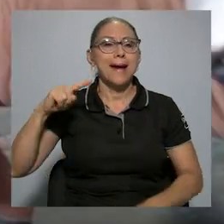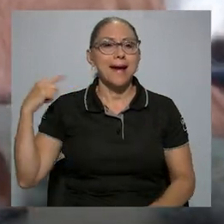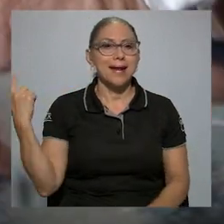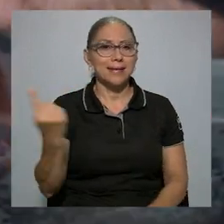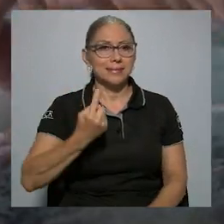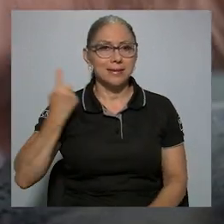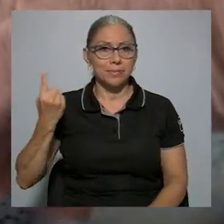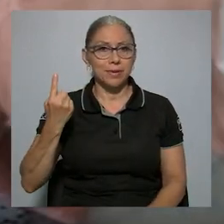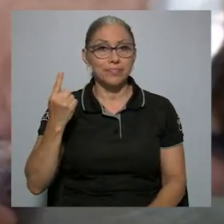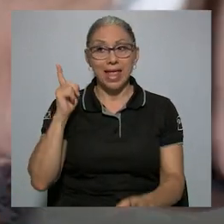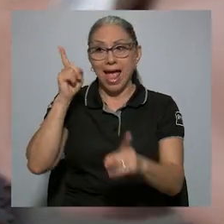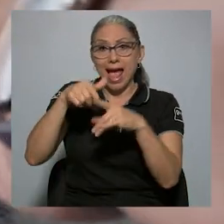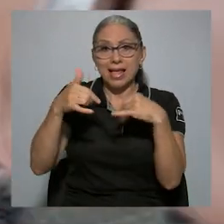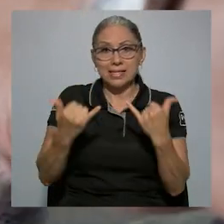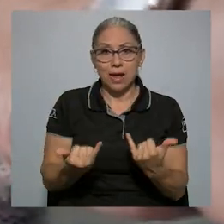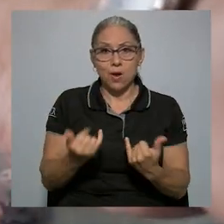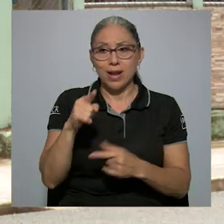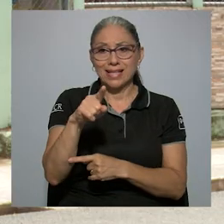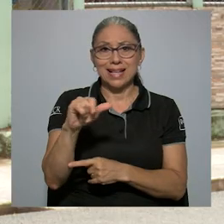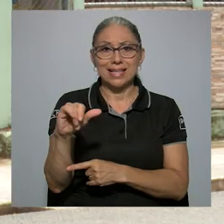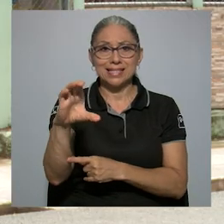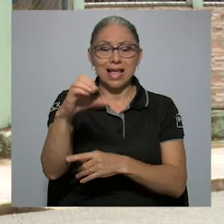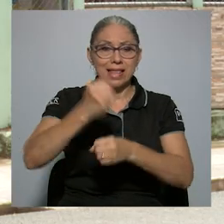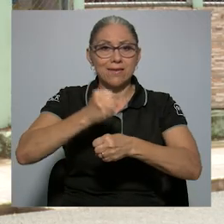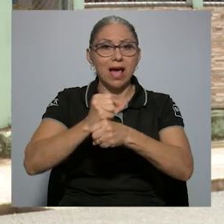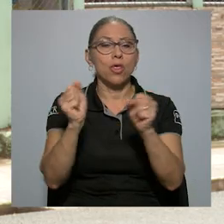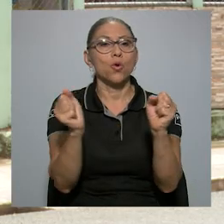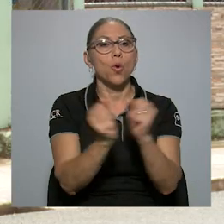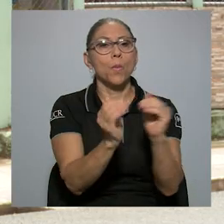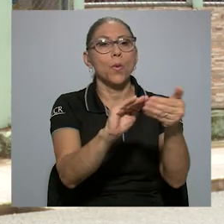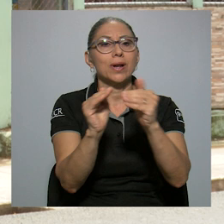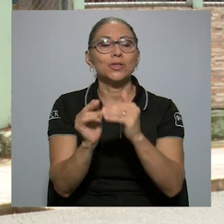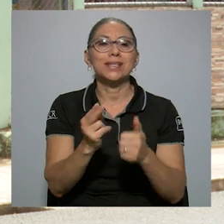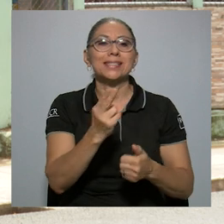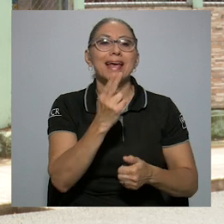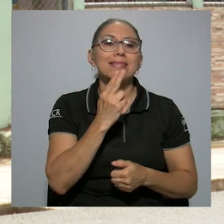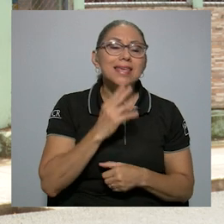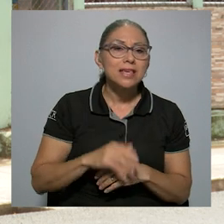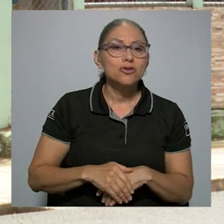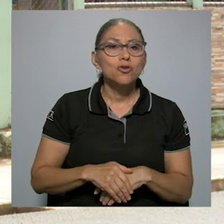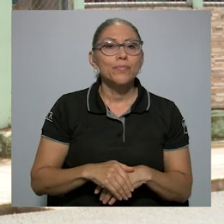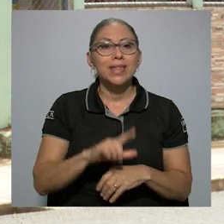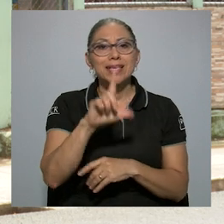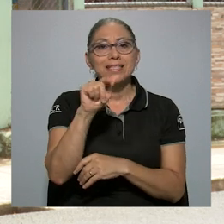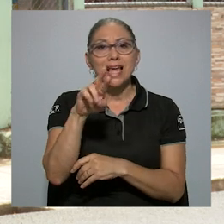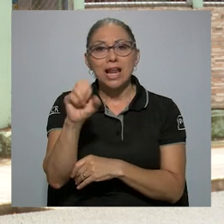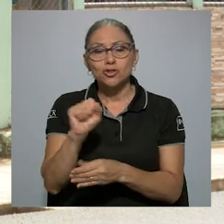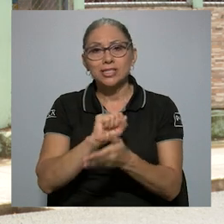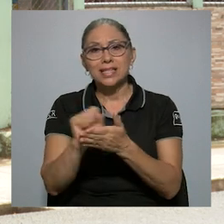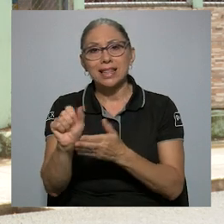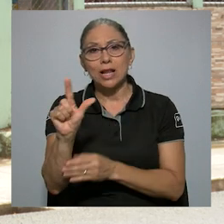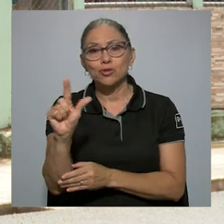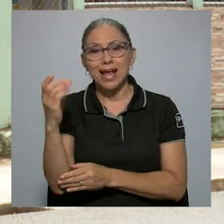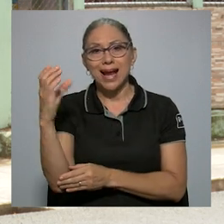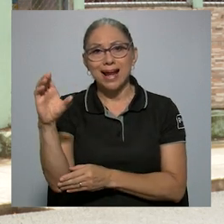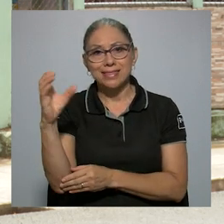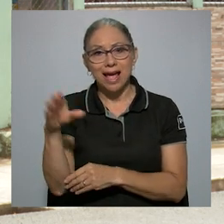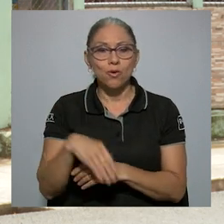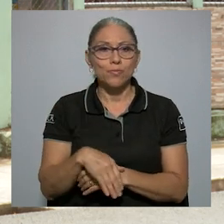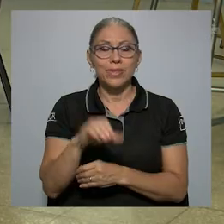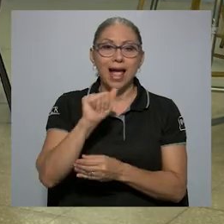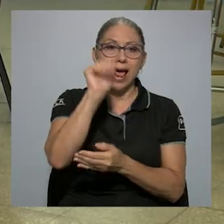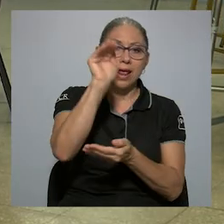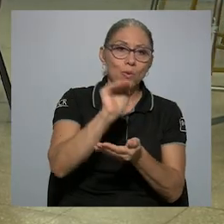Hasta el momento esta licenciatura ha trabajado con las poblaciones de Atillo, Llanos de Santa Lucía en Cartago,